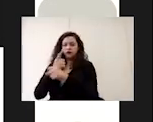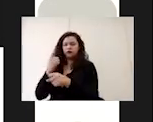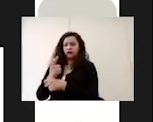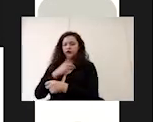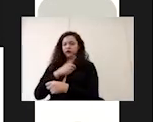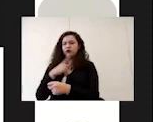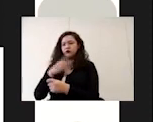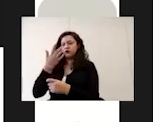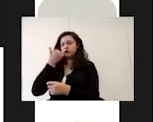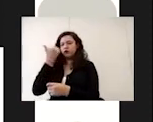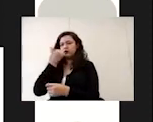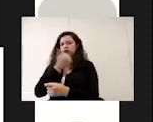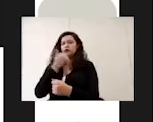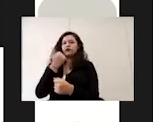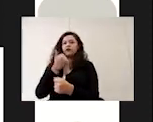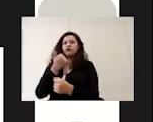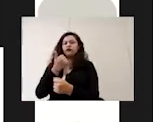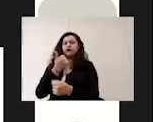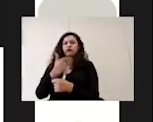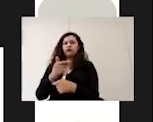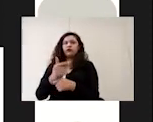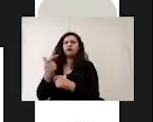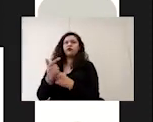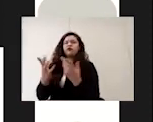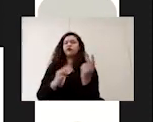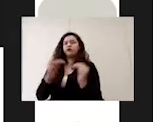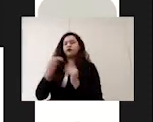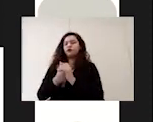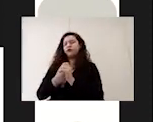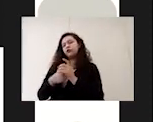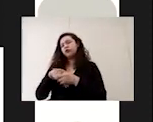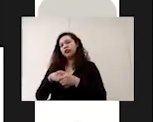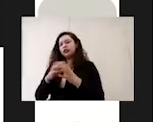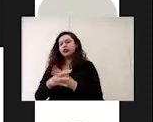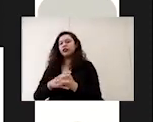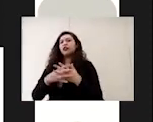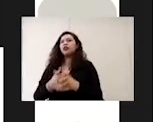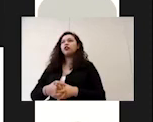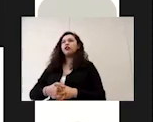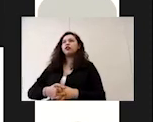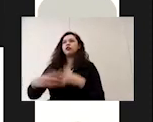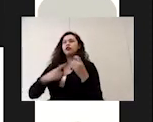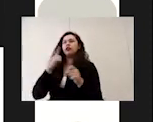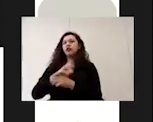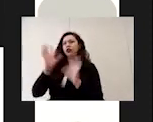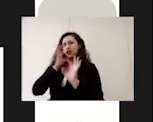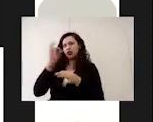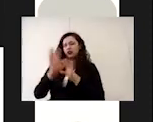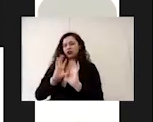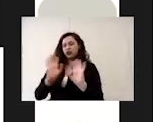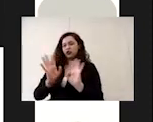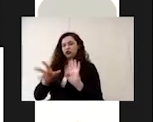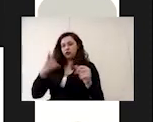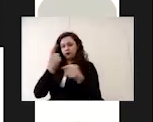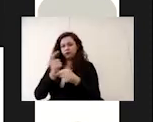alumnos que puedan presentar altos niveles de ansiedad y tener ahí un foco rojo y ponerles